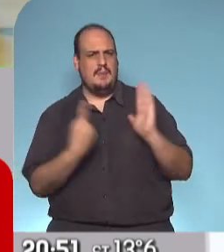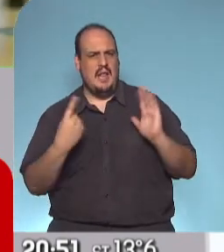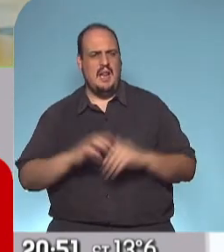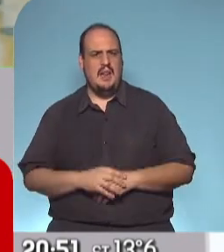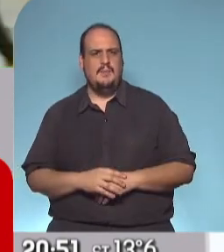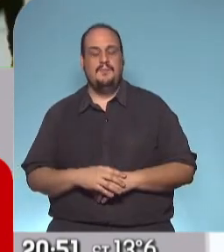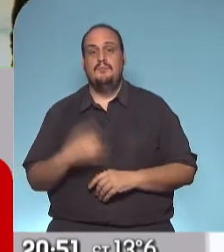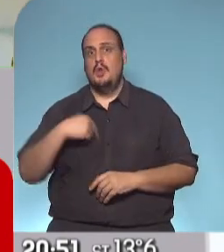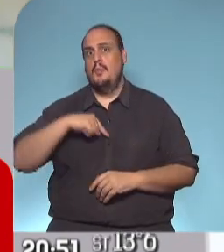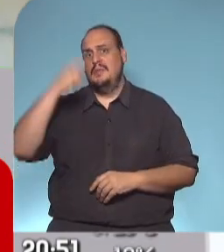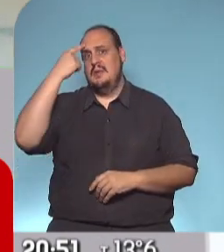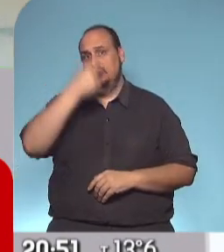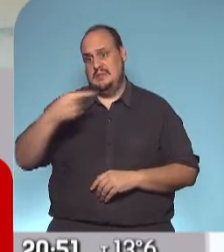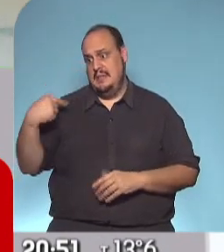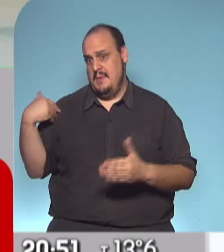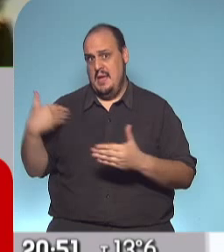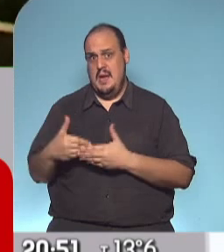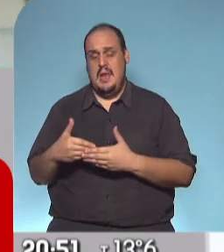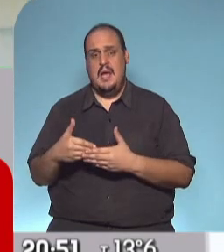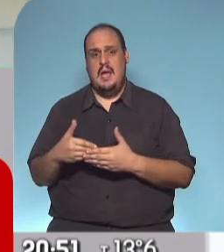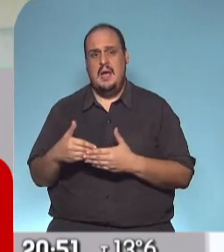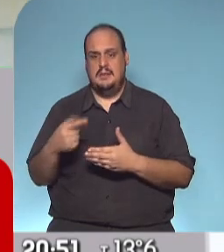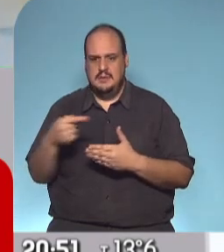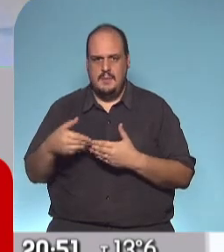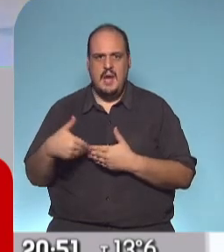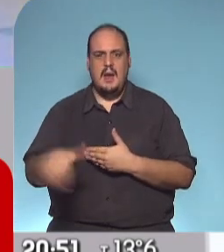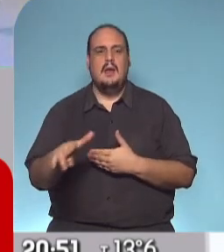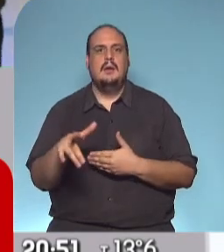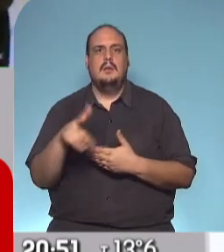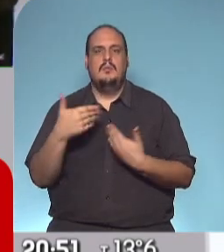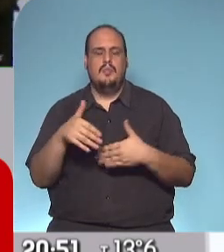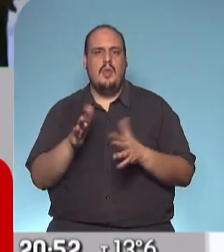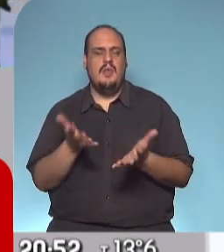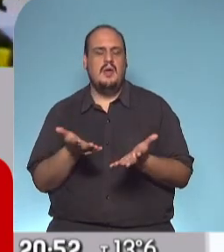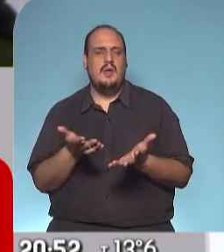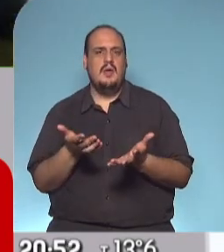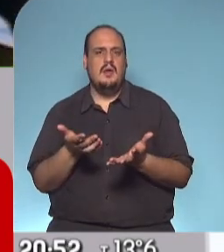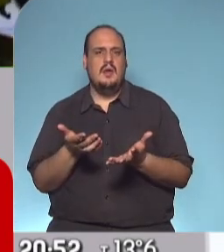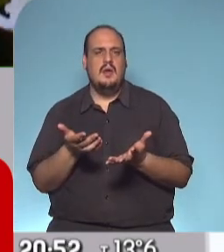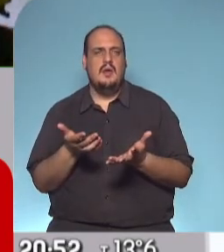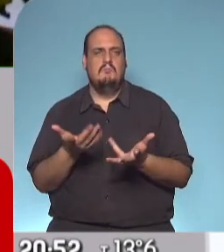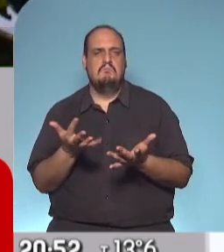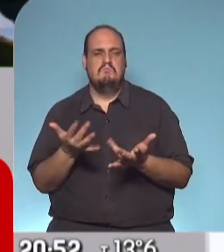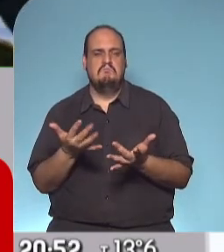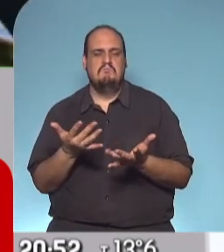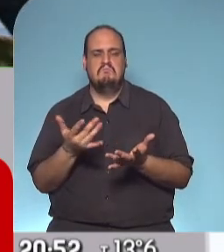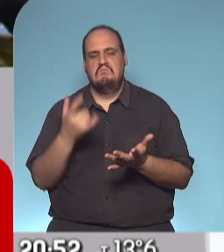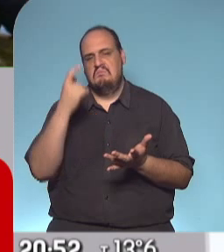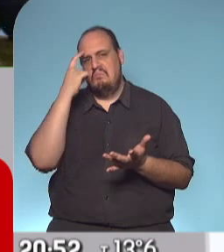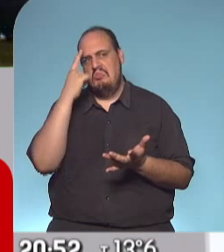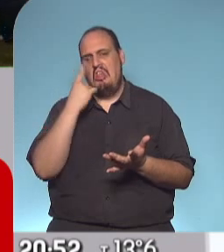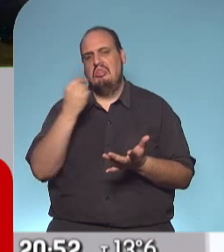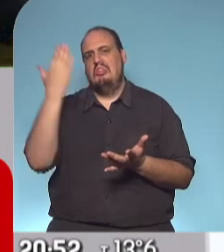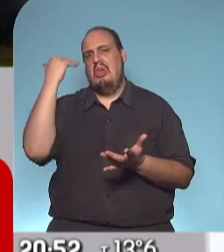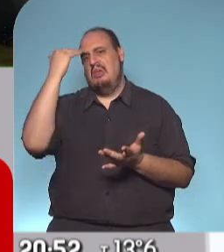que esta semana podía tener un ajetreo más importante, cuando hace 10, 15 días